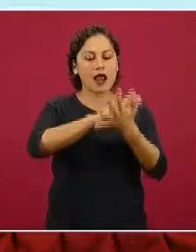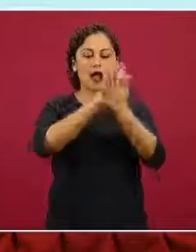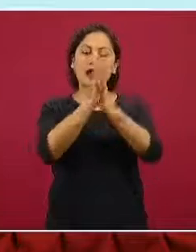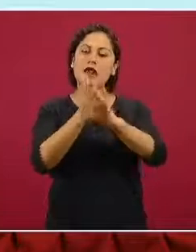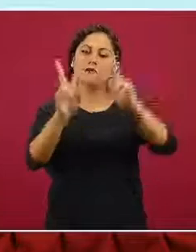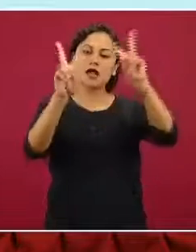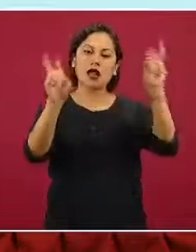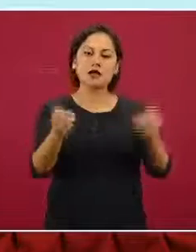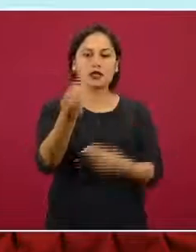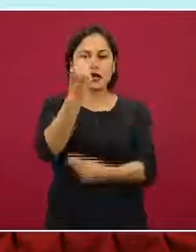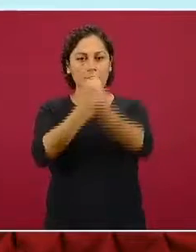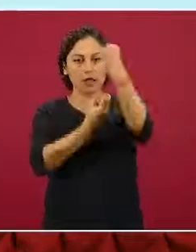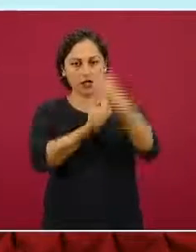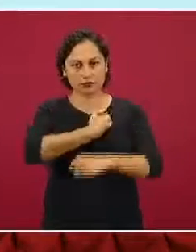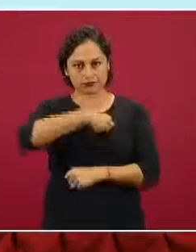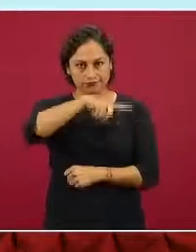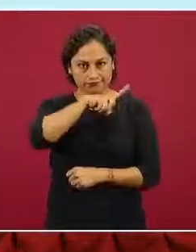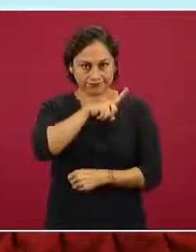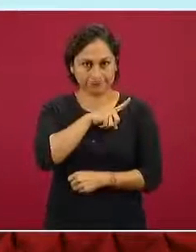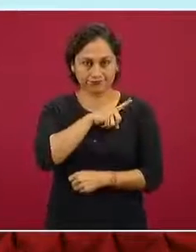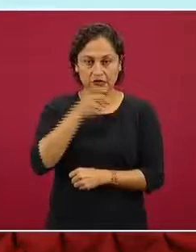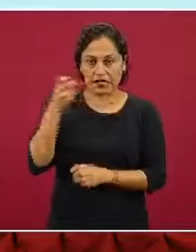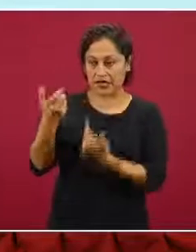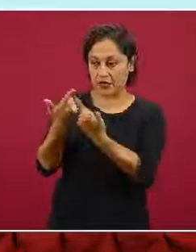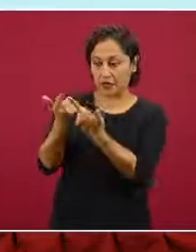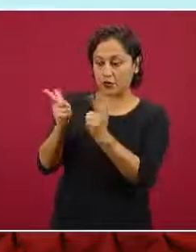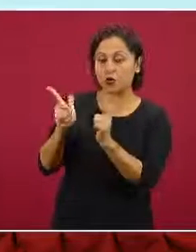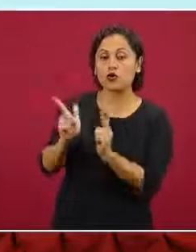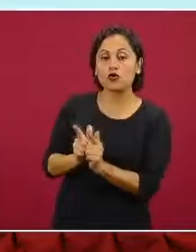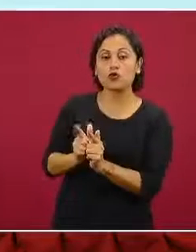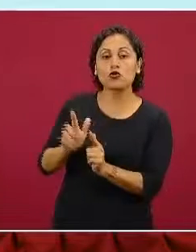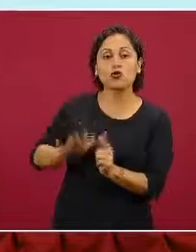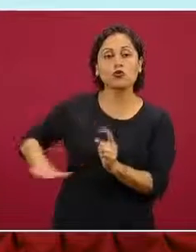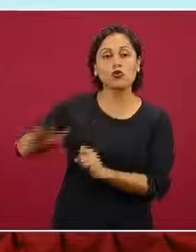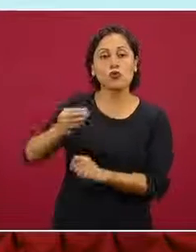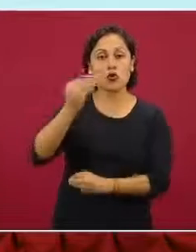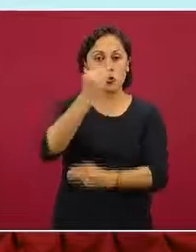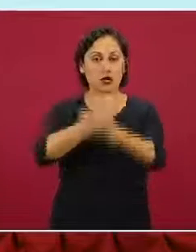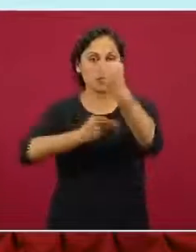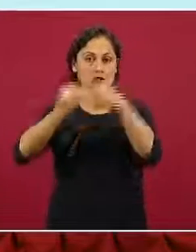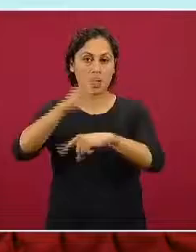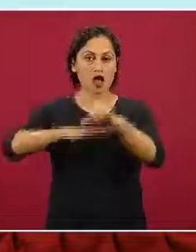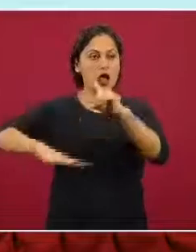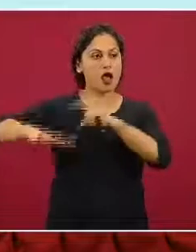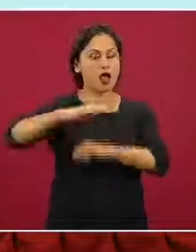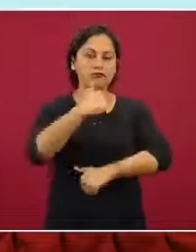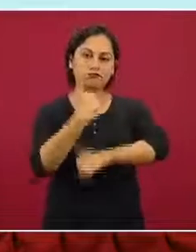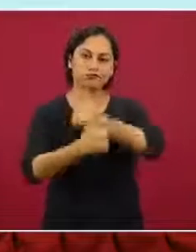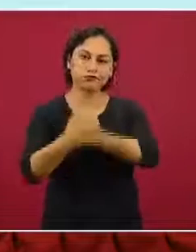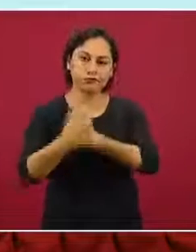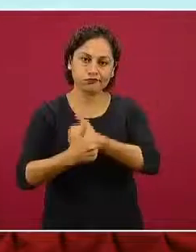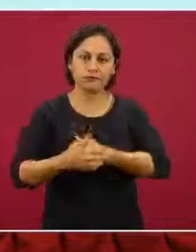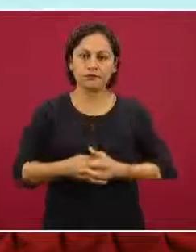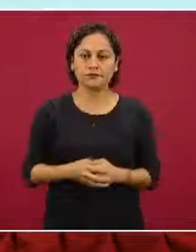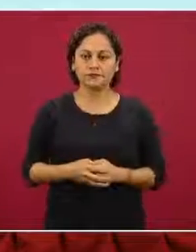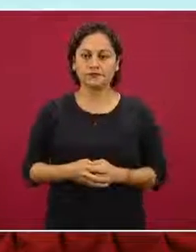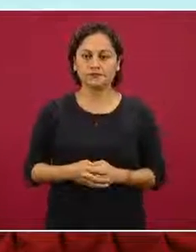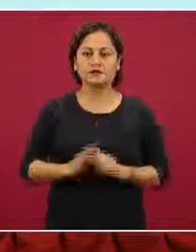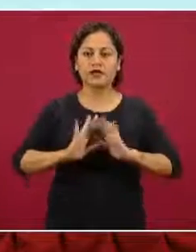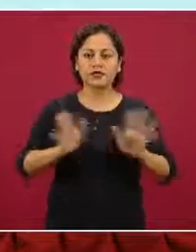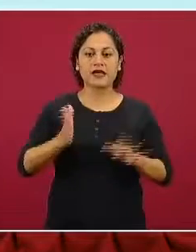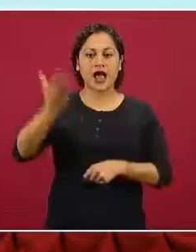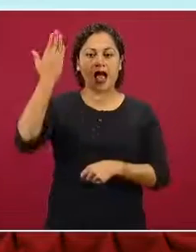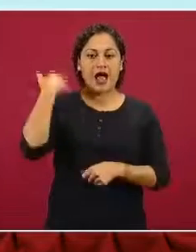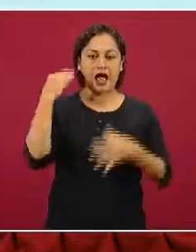agroalimentario que es la que impulsa el Grupo Intersecretarial de Salud, Alimentación, Medio Ambiente y Competitividad. Como ya lo hemos